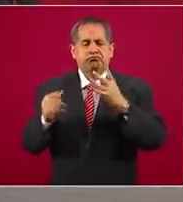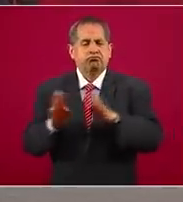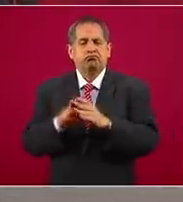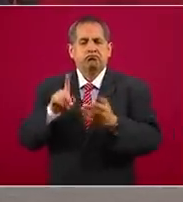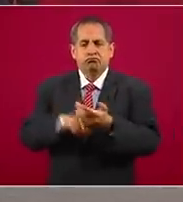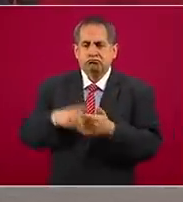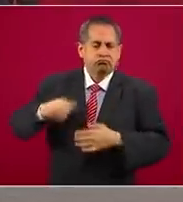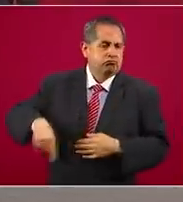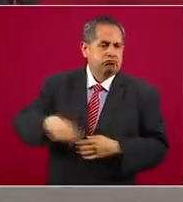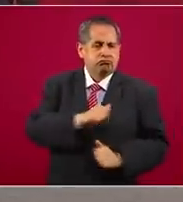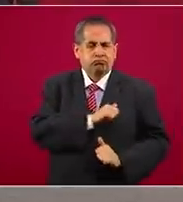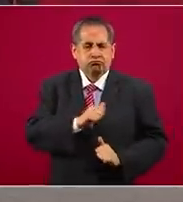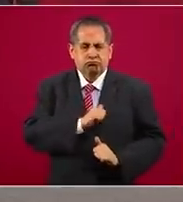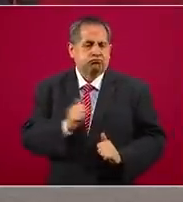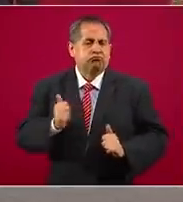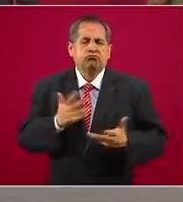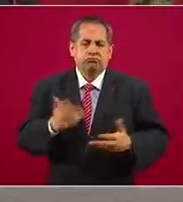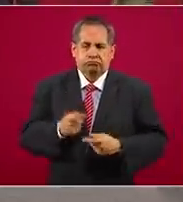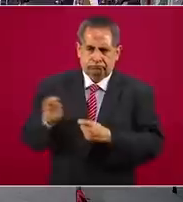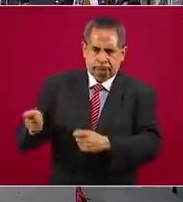Armadas en el ámbito.